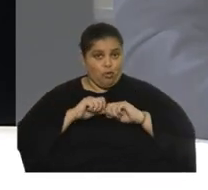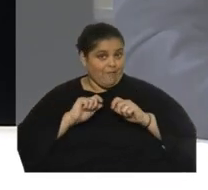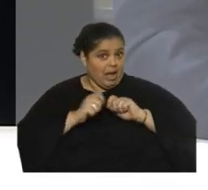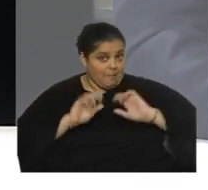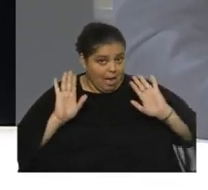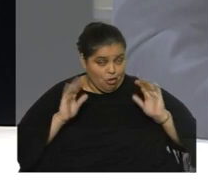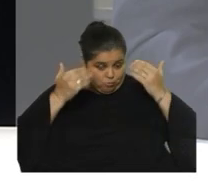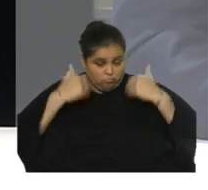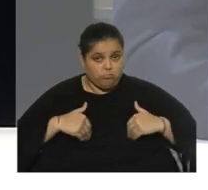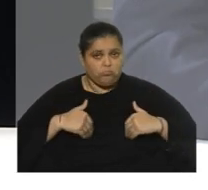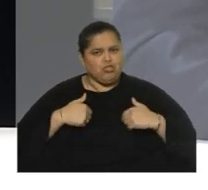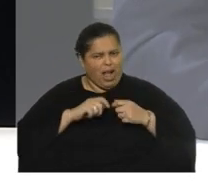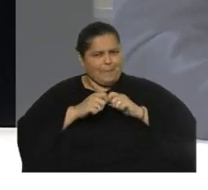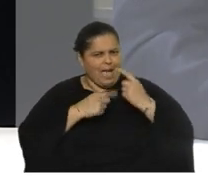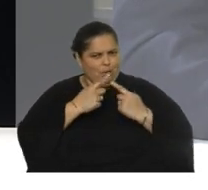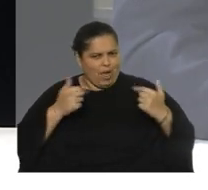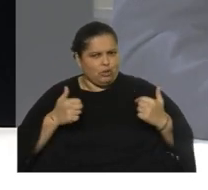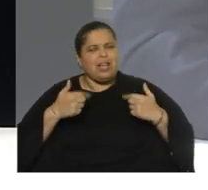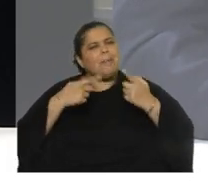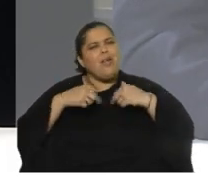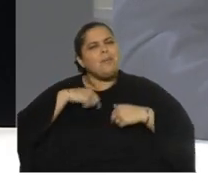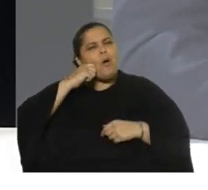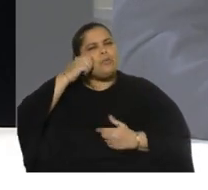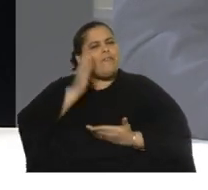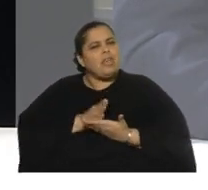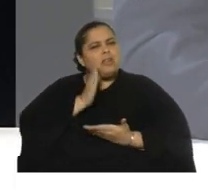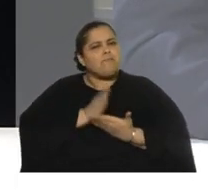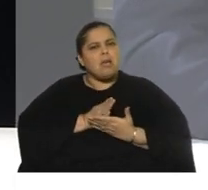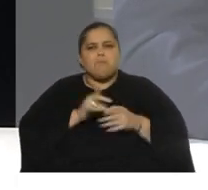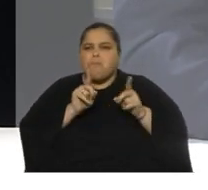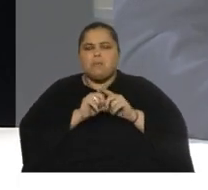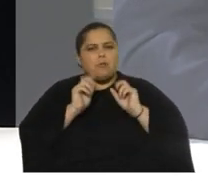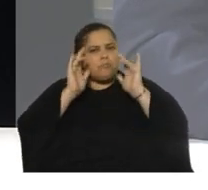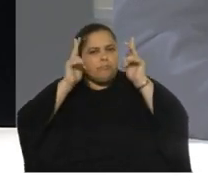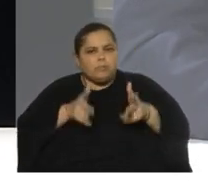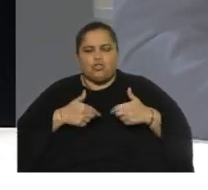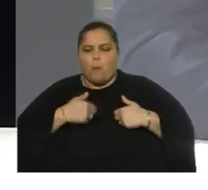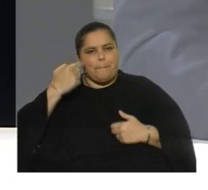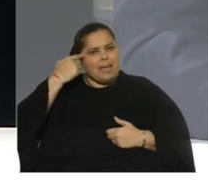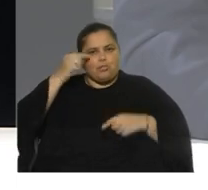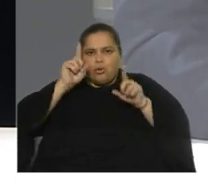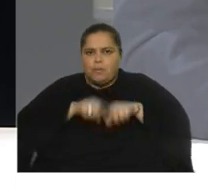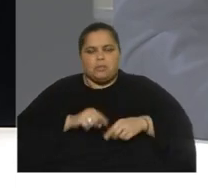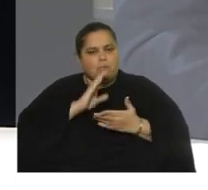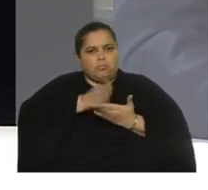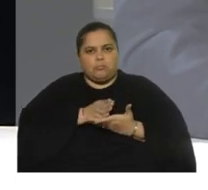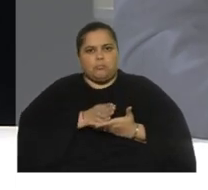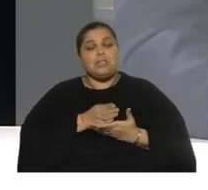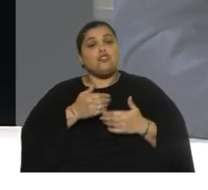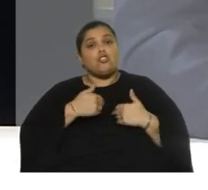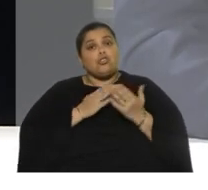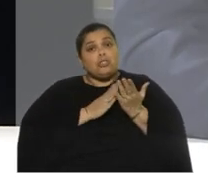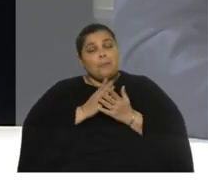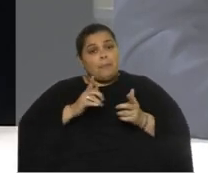cosas, pero a mí me gusta ser firme en lo que pienso. No, yo siempre esperé que el